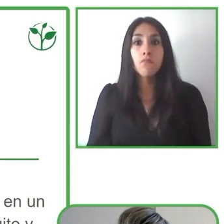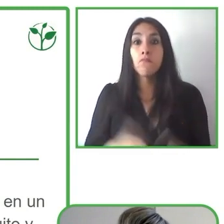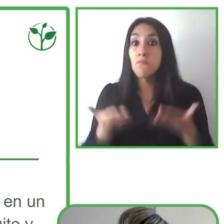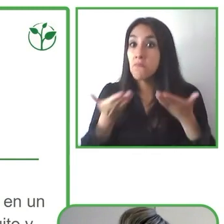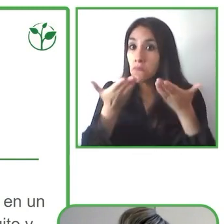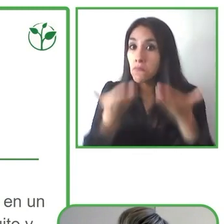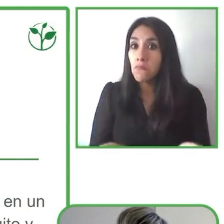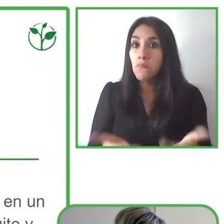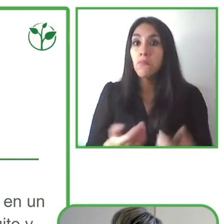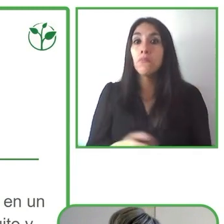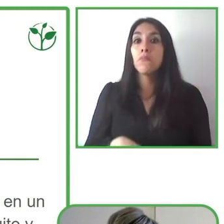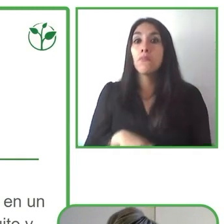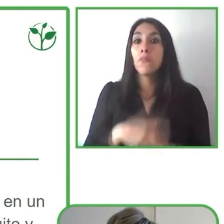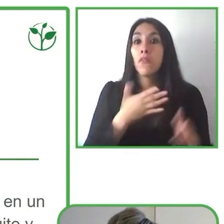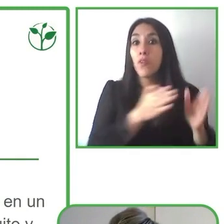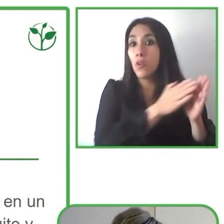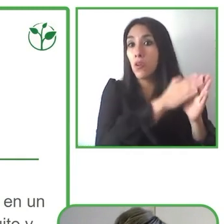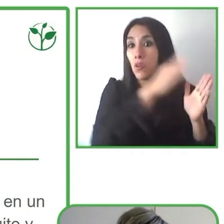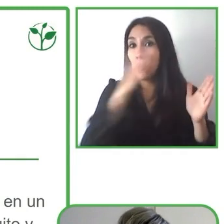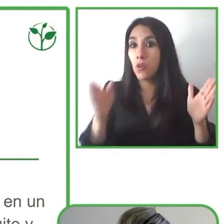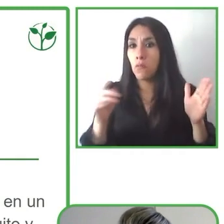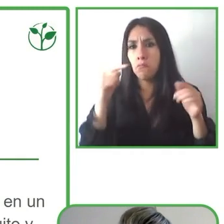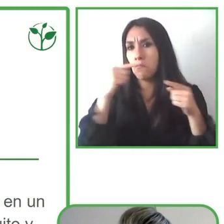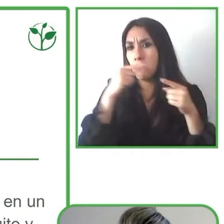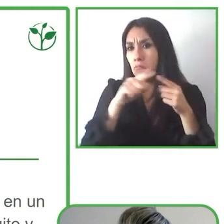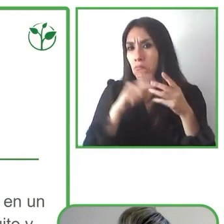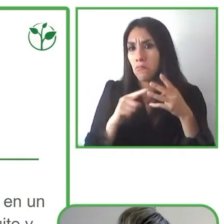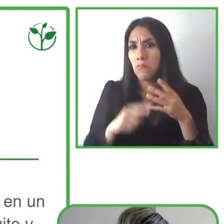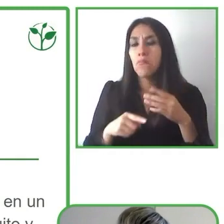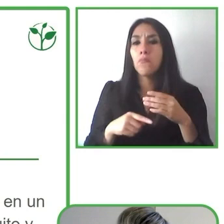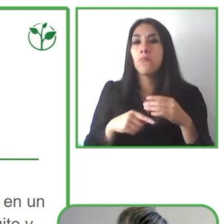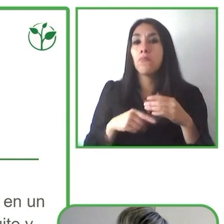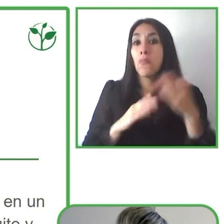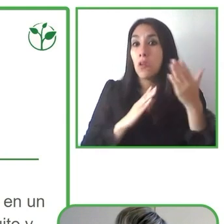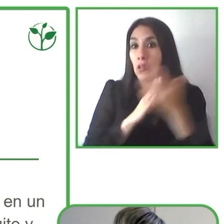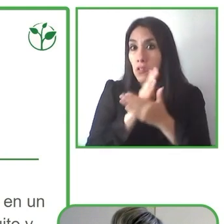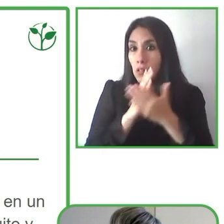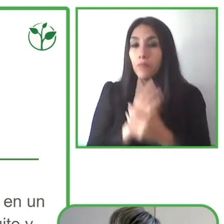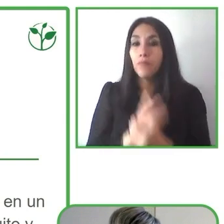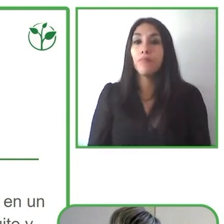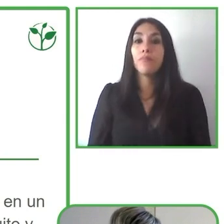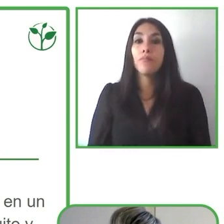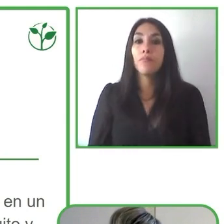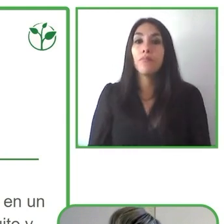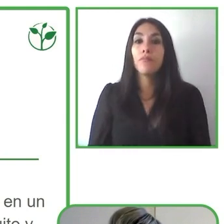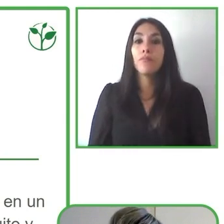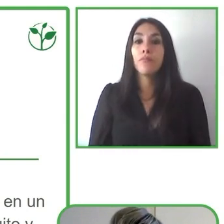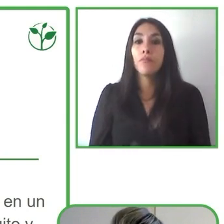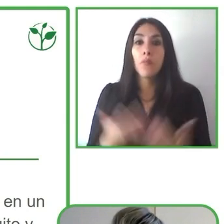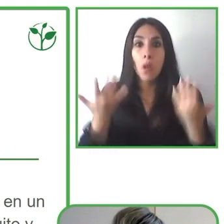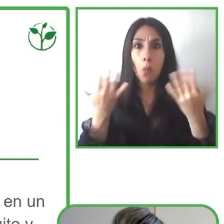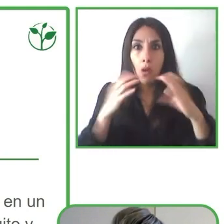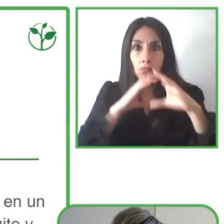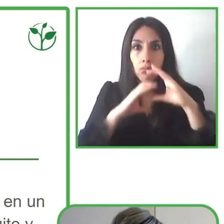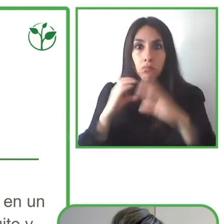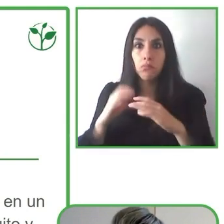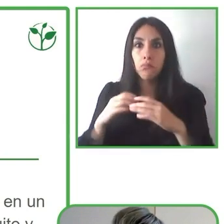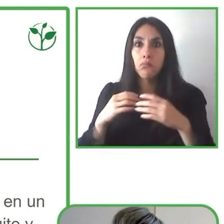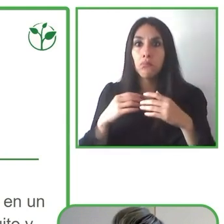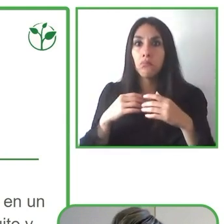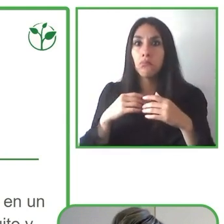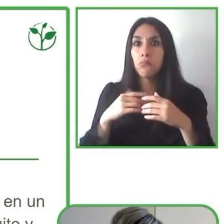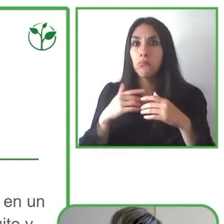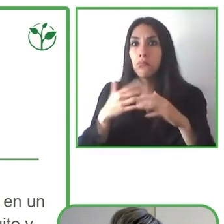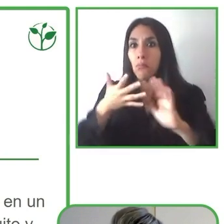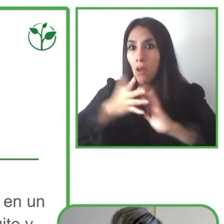accesibilidad física como bano accesible y comunicacional como língua de señas y subtítulos con quienes